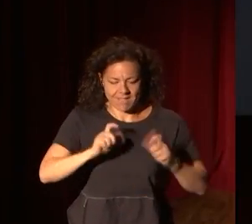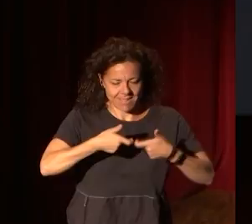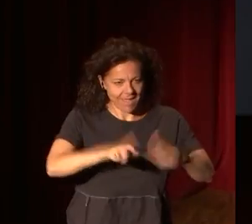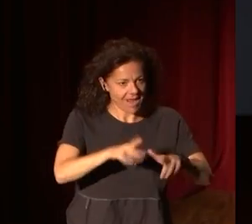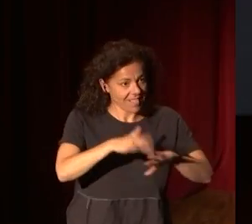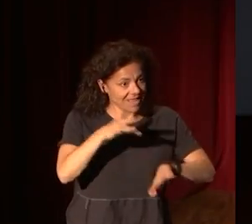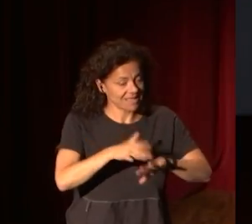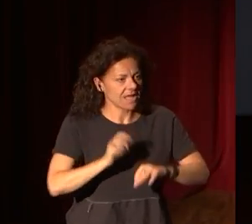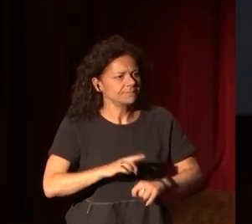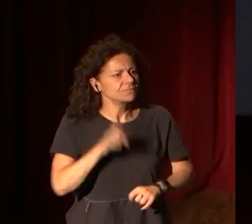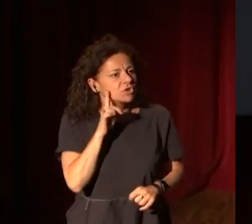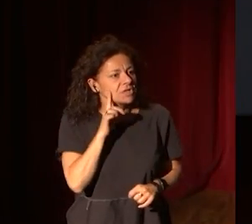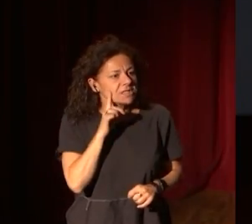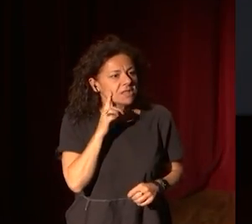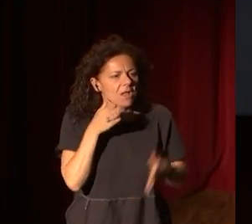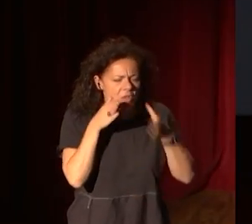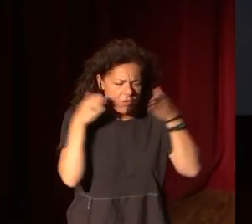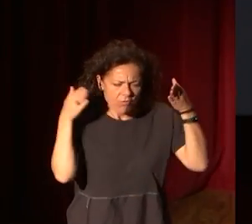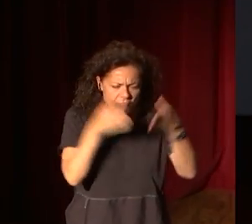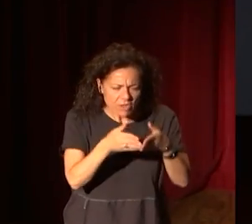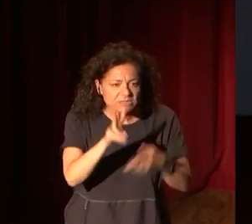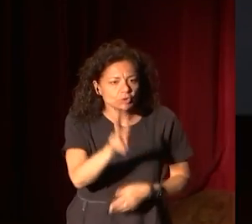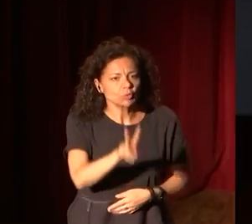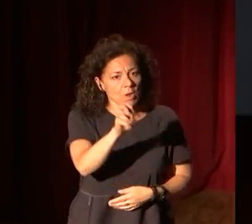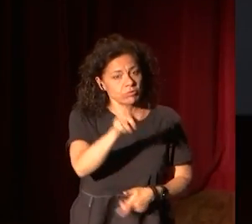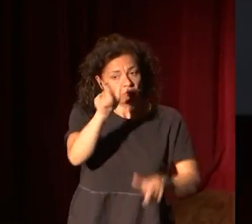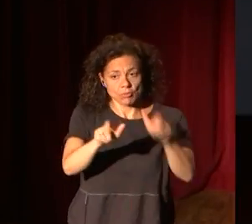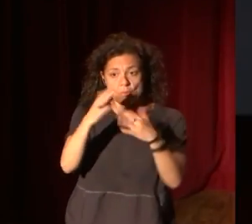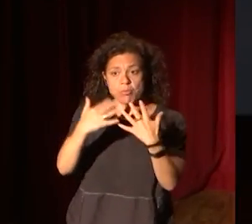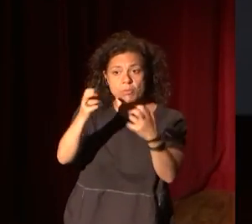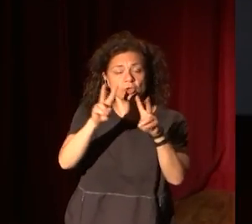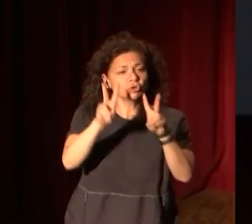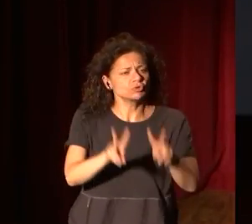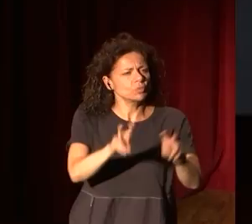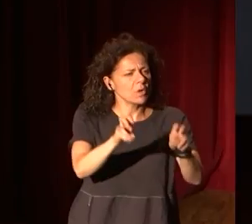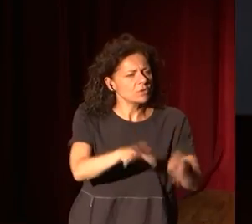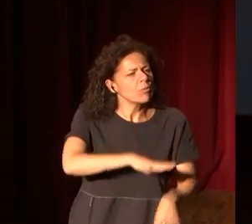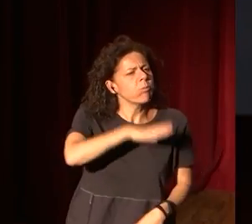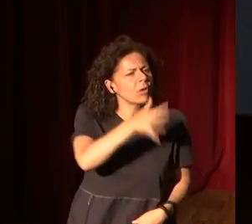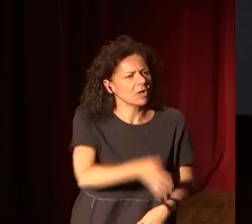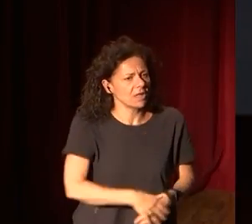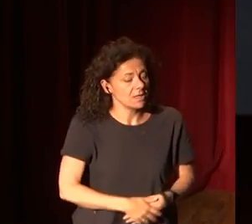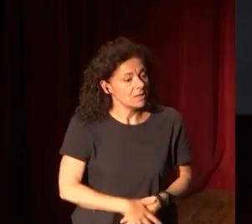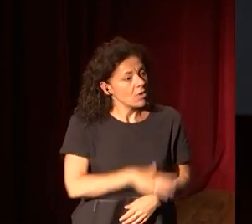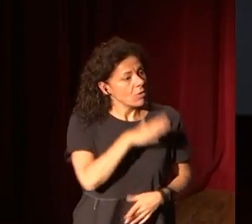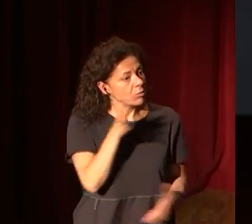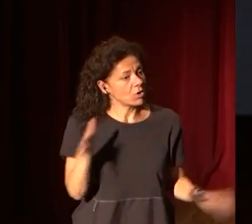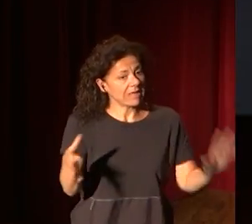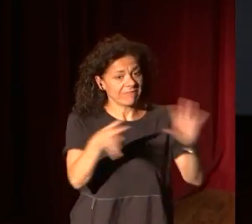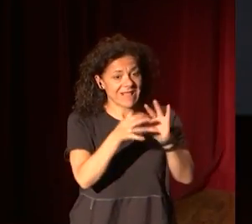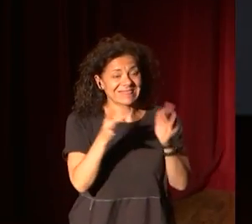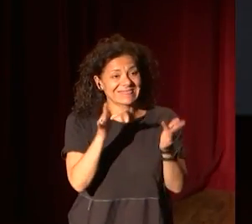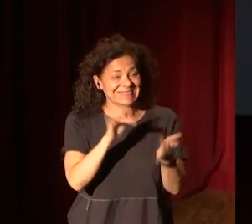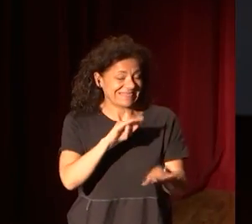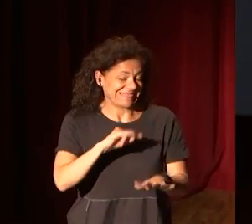No sé, enfoques nuevos, públicos nuevos. ¿Por qué? ¿Por qué? ¿Qué relación tiene la tecnología,